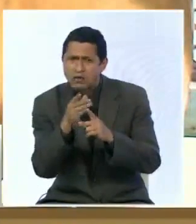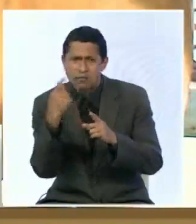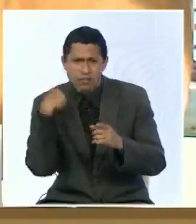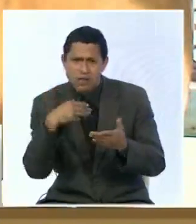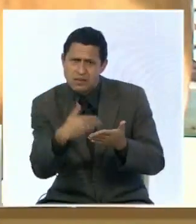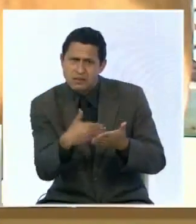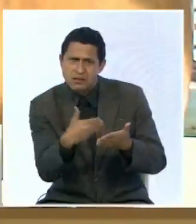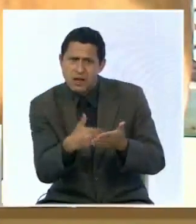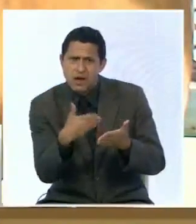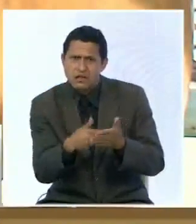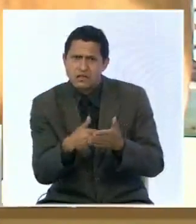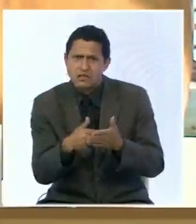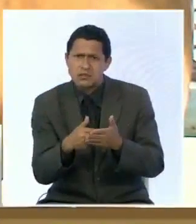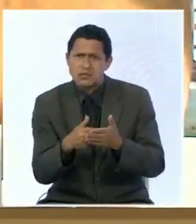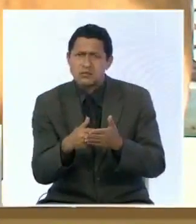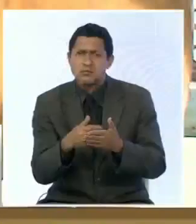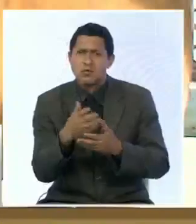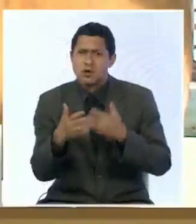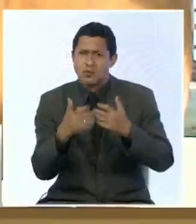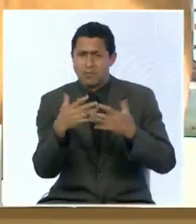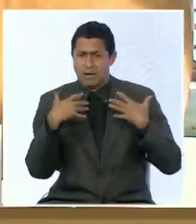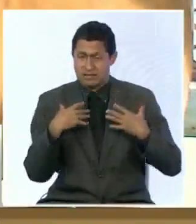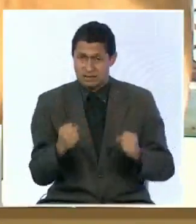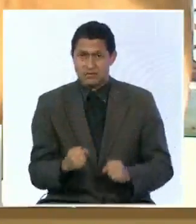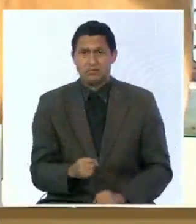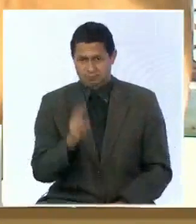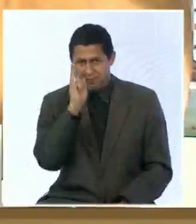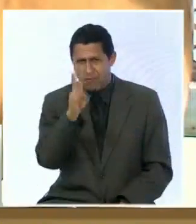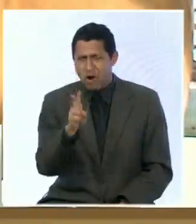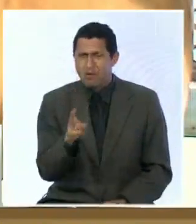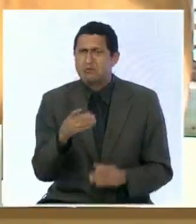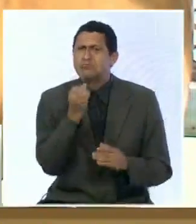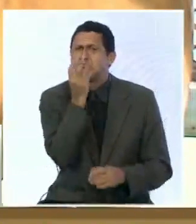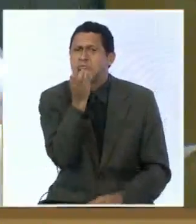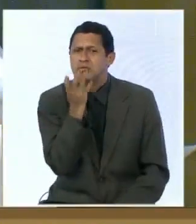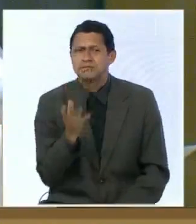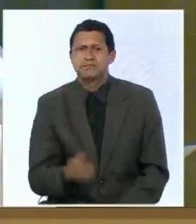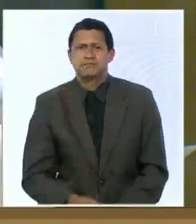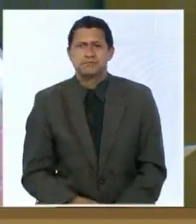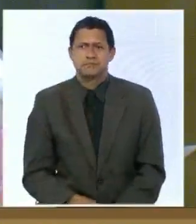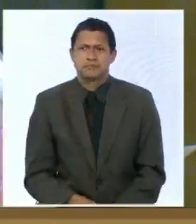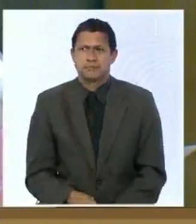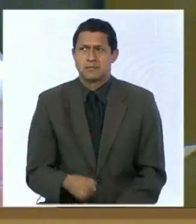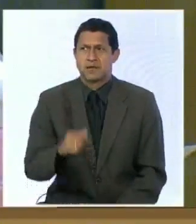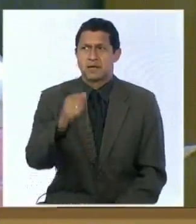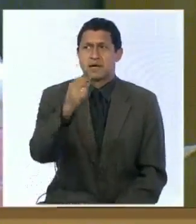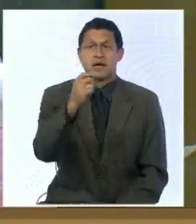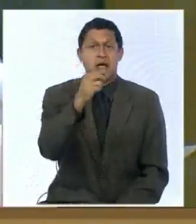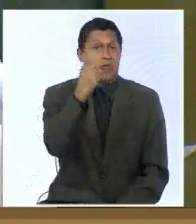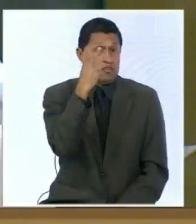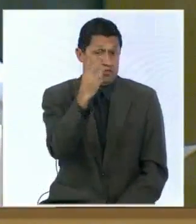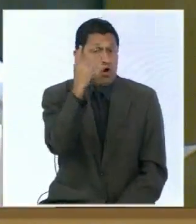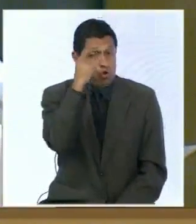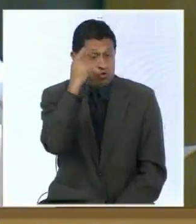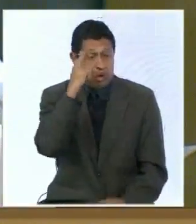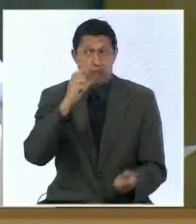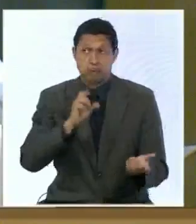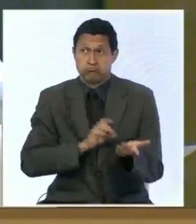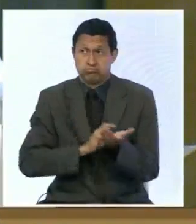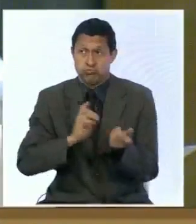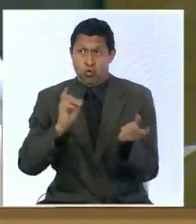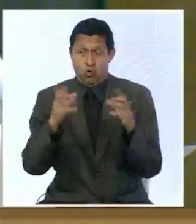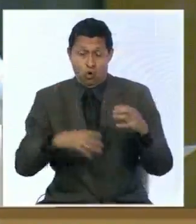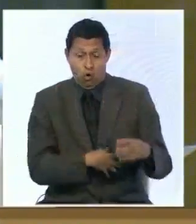testimonios sobre la situación actual del sector salud veamos sus declaraciones cada dos días hay un rechazo de órganos